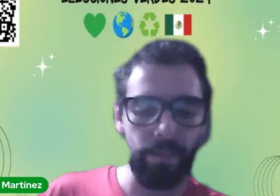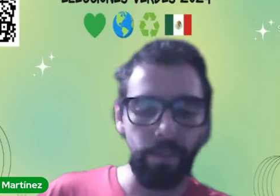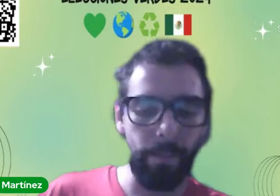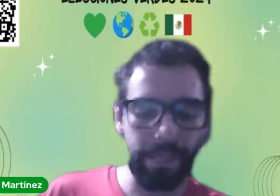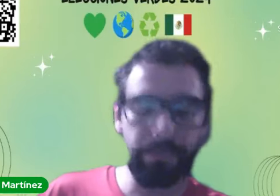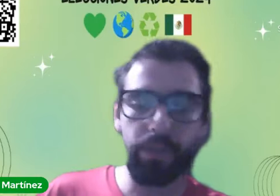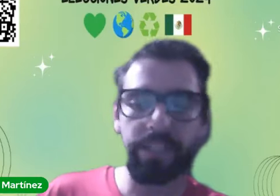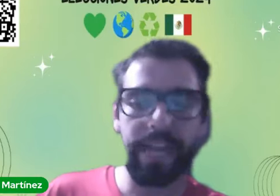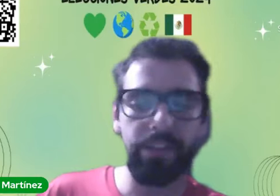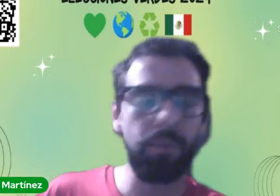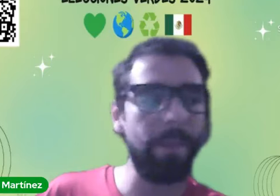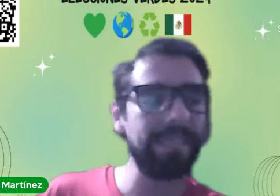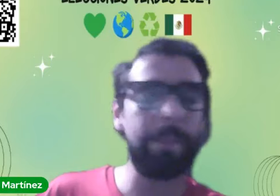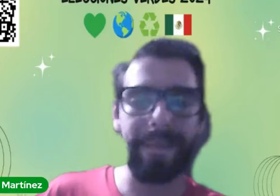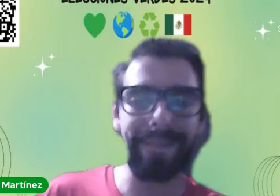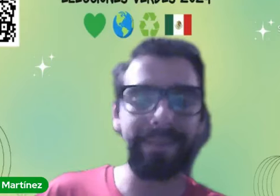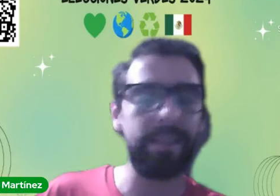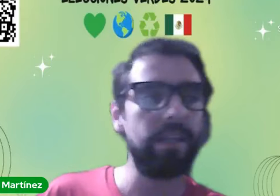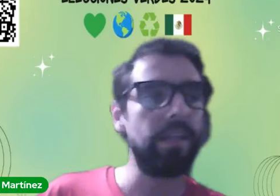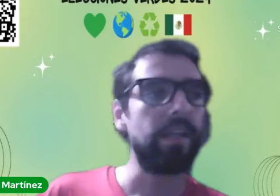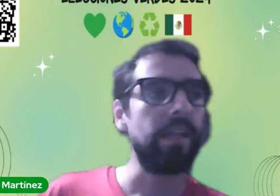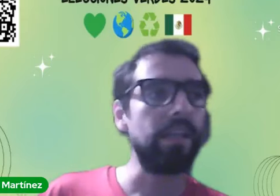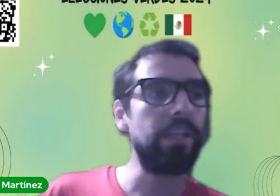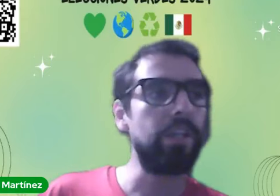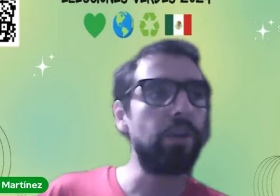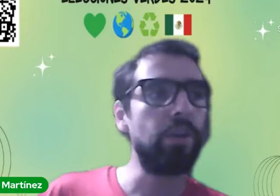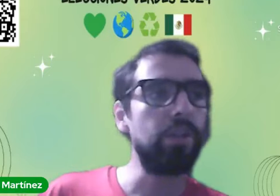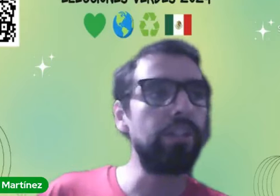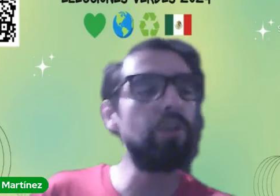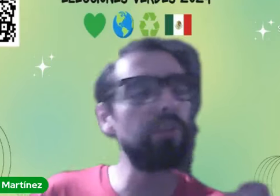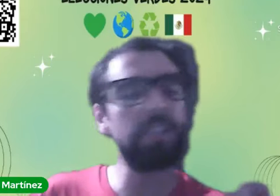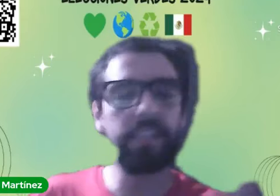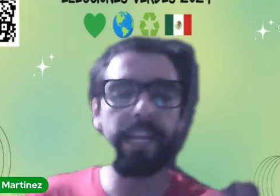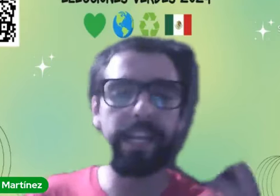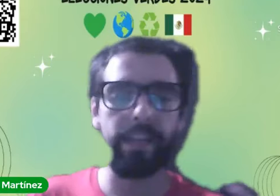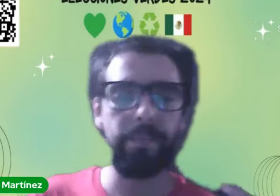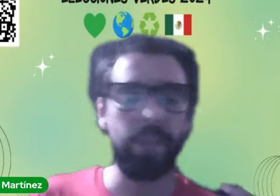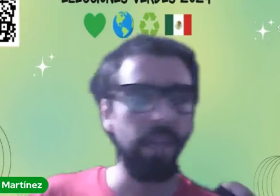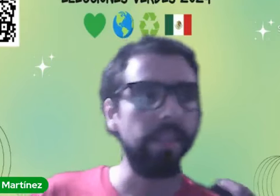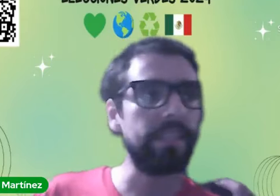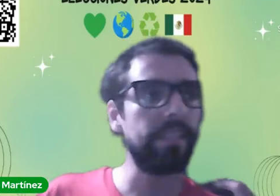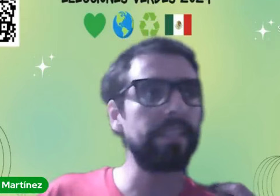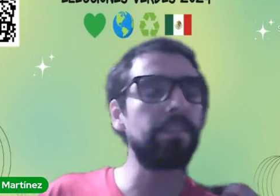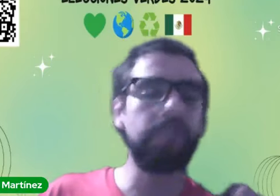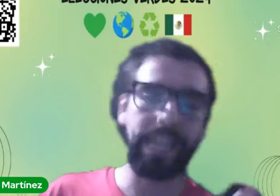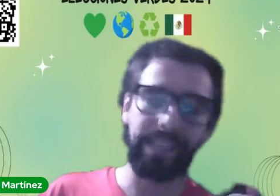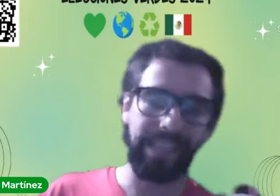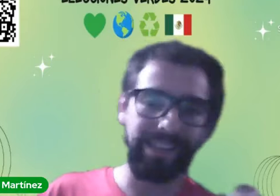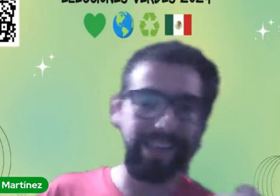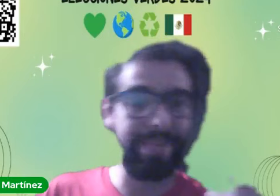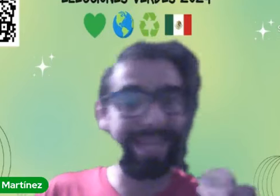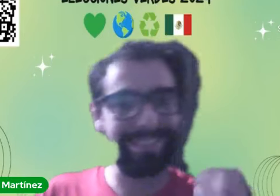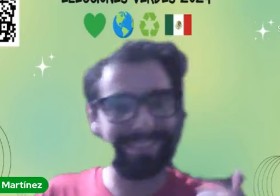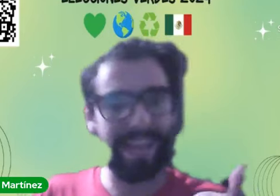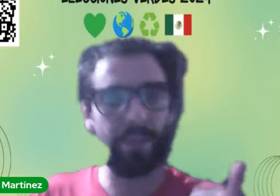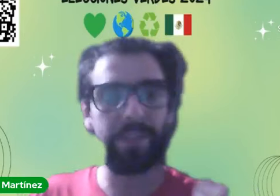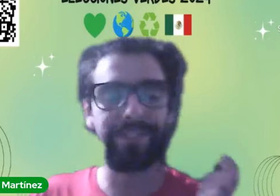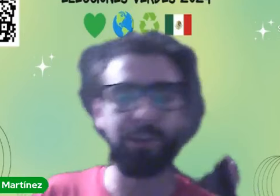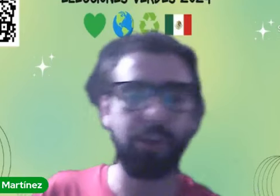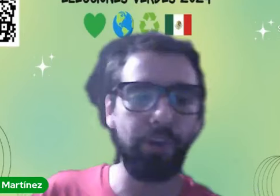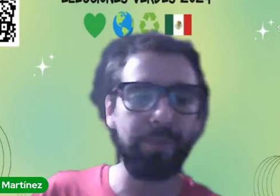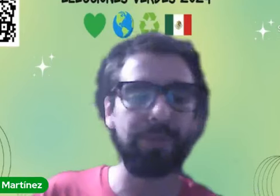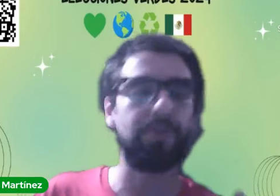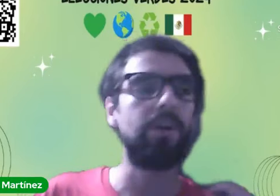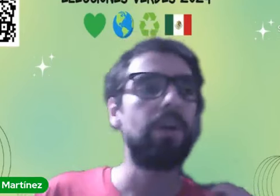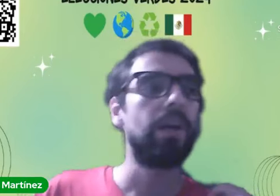más prioritario más apremiante y si no se tiene desde esta visión de que el bienestar o el desarrollo